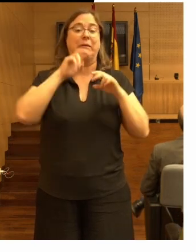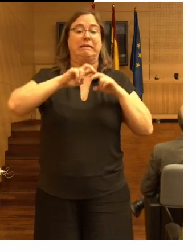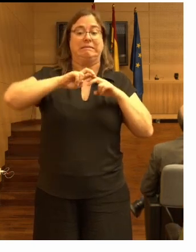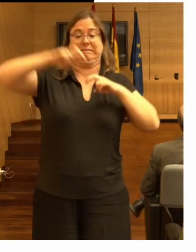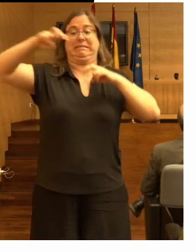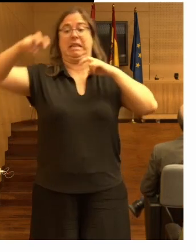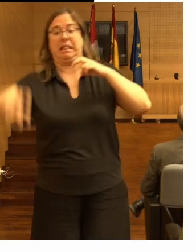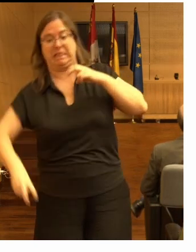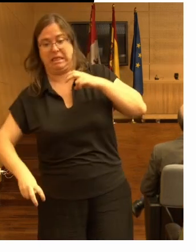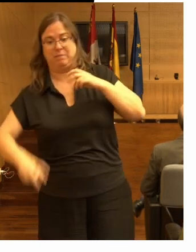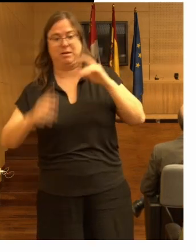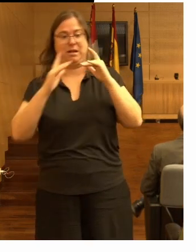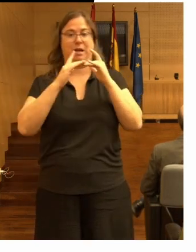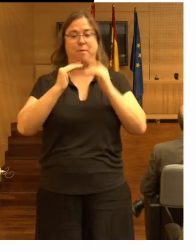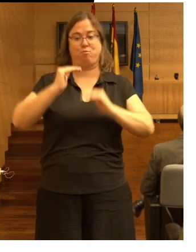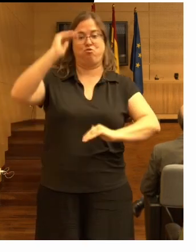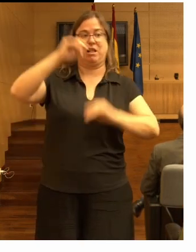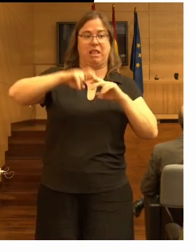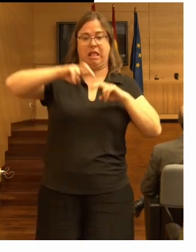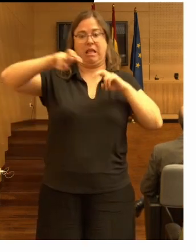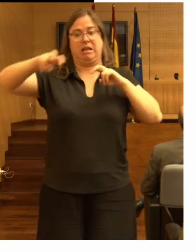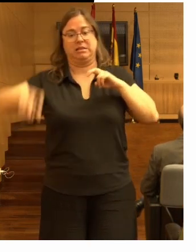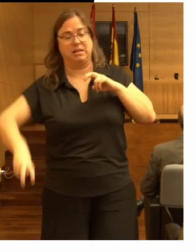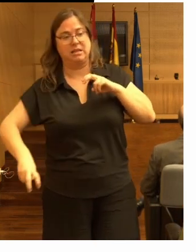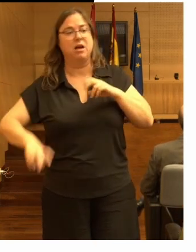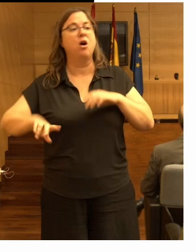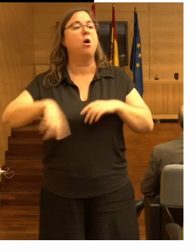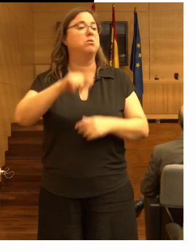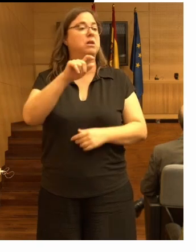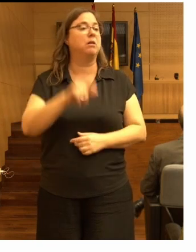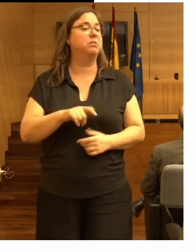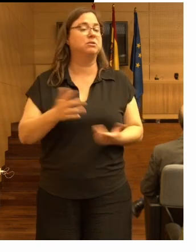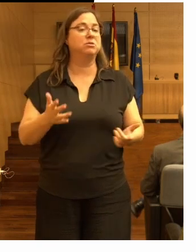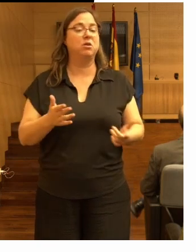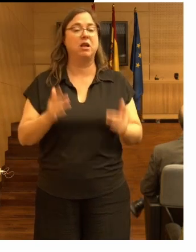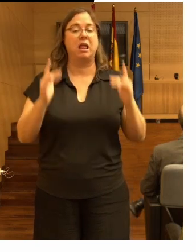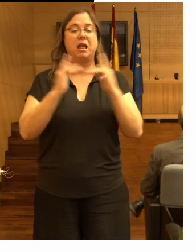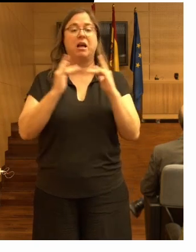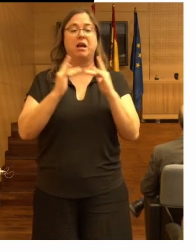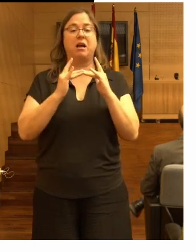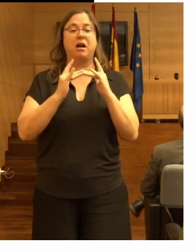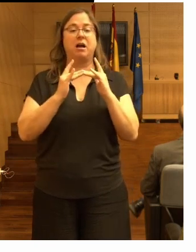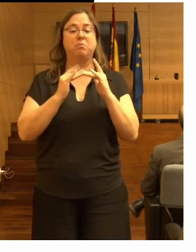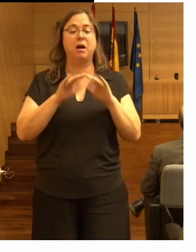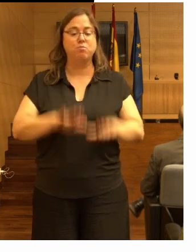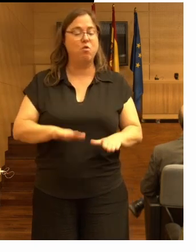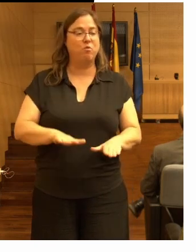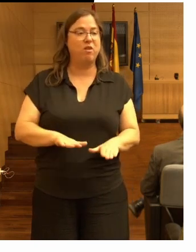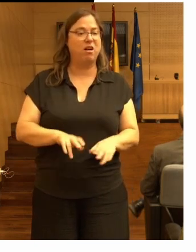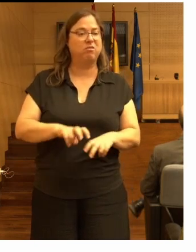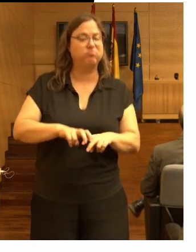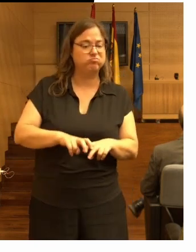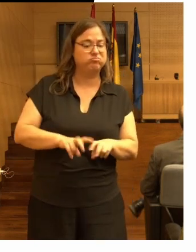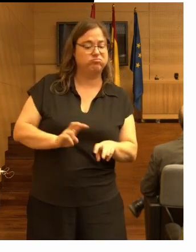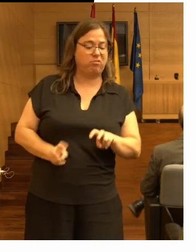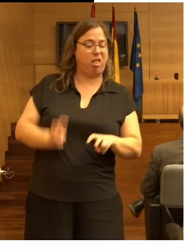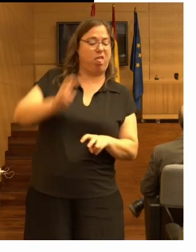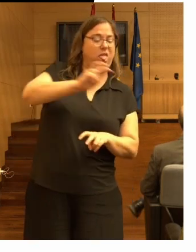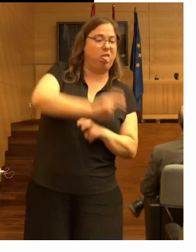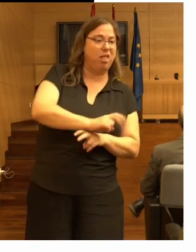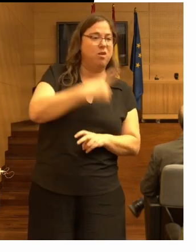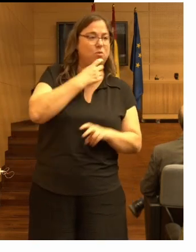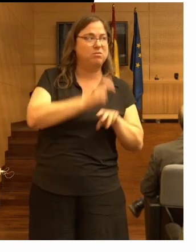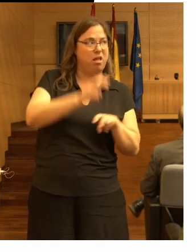bajarse de la cama de lo alta que estaba y para otras personas la cama estaba muy baja y les costaba mucho levantarse